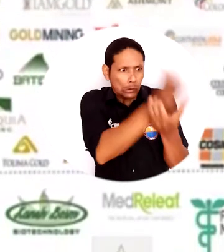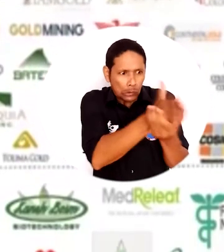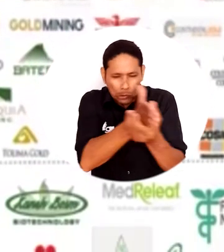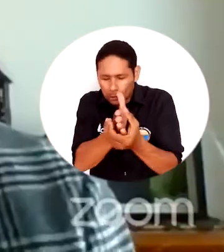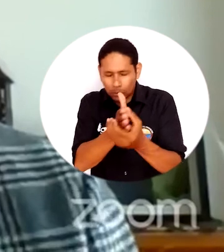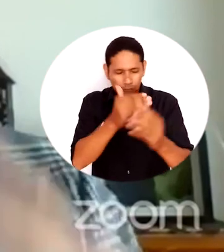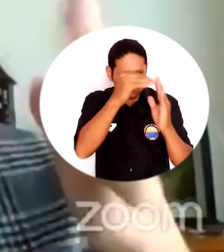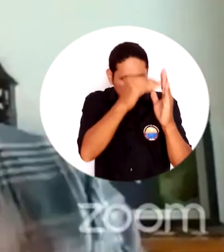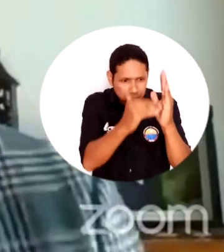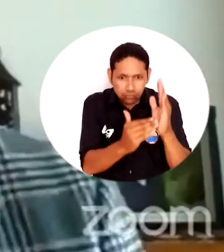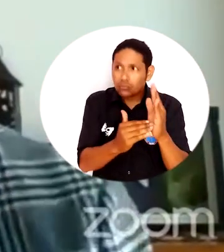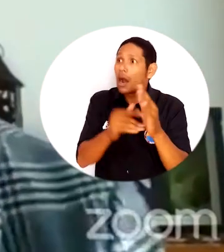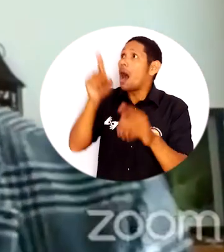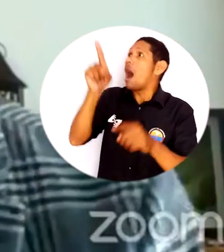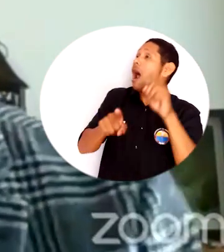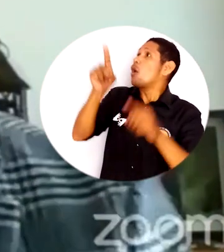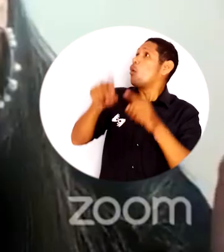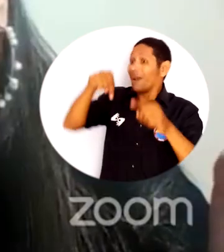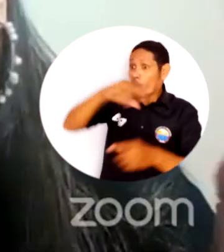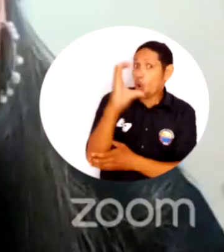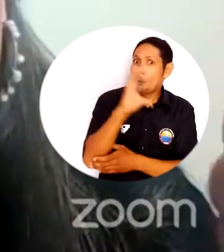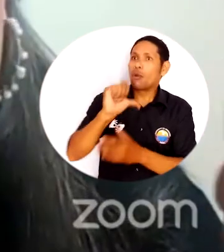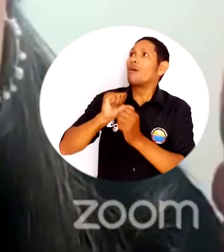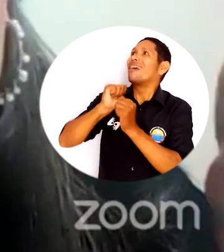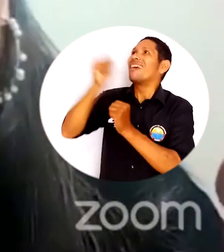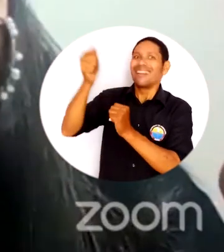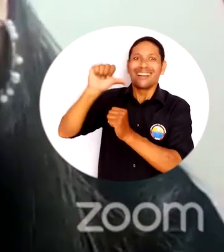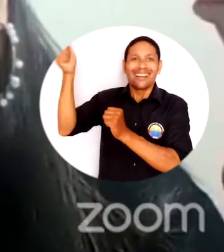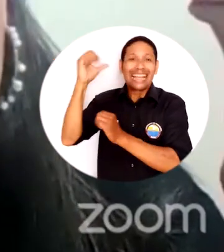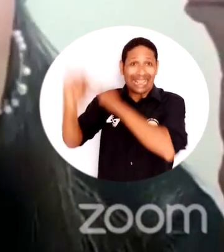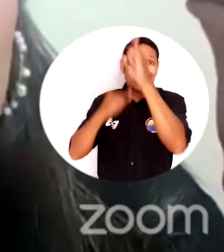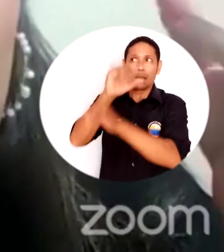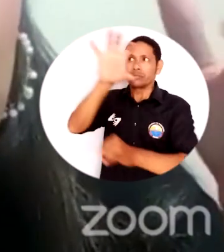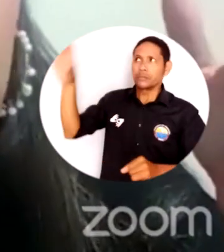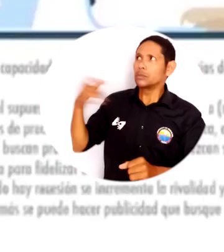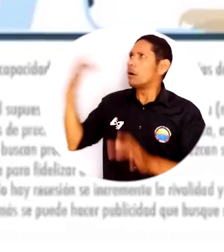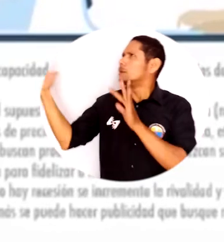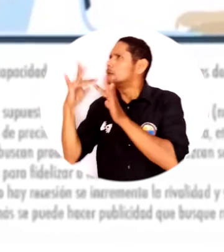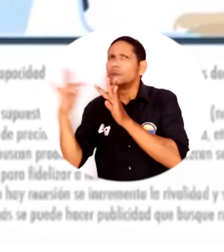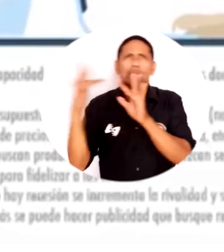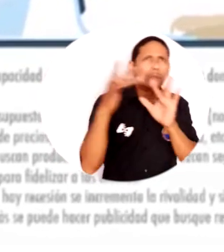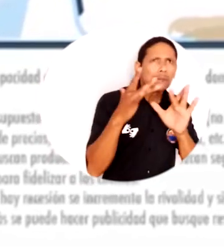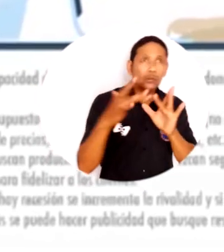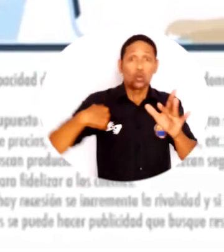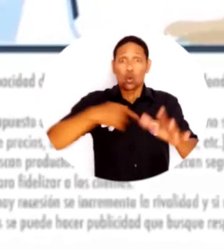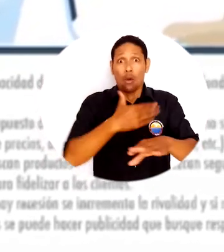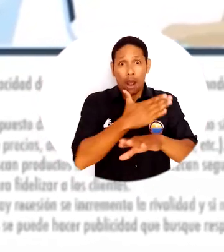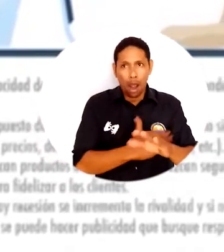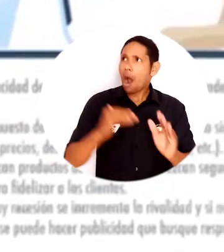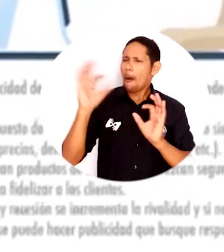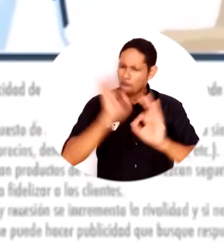dadas las agendas que teníamos que sincronizar, porque muchos de nuestros panelistas se encontraban por fuera del país. Esto nos